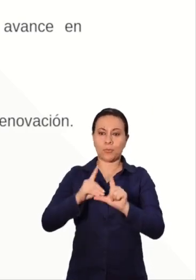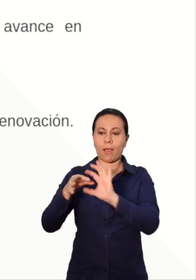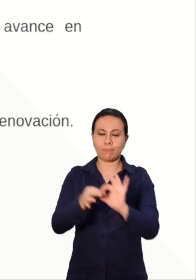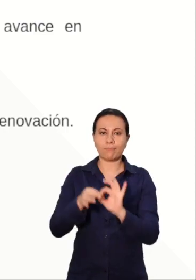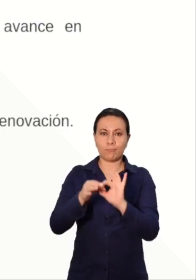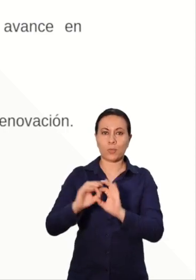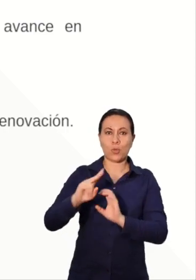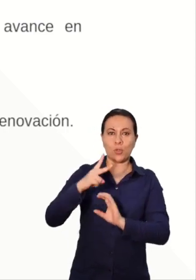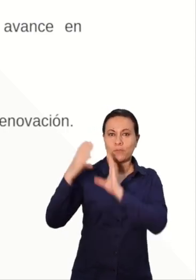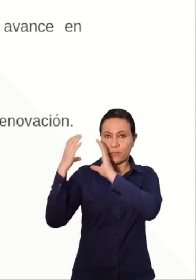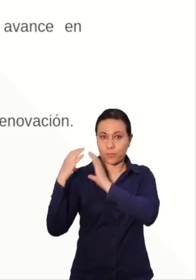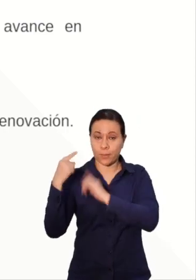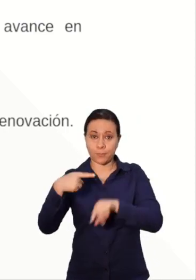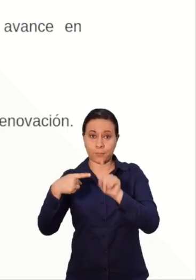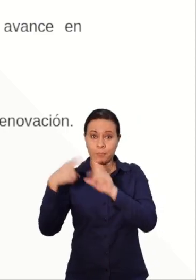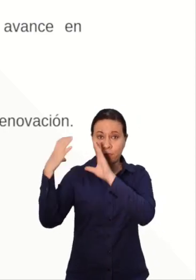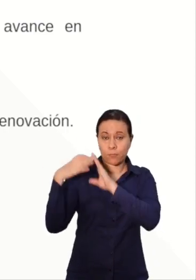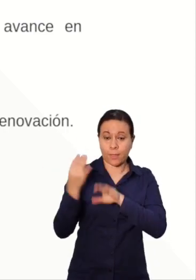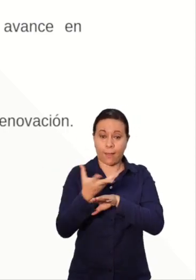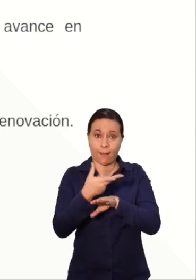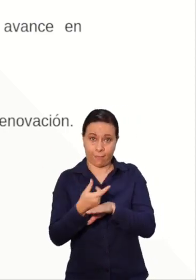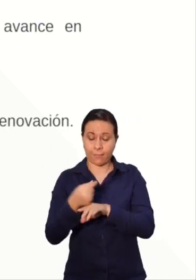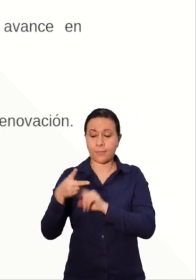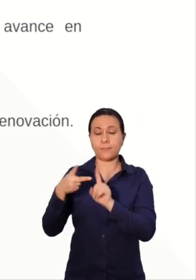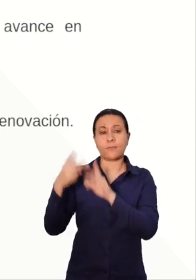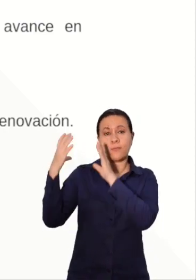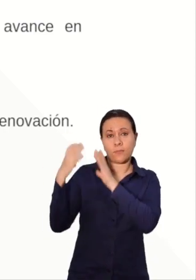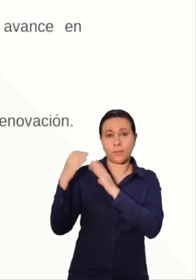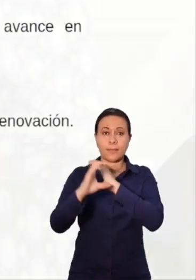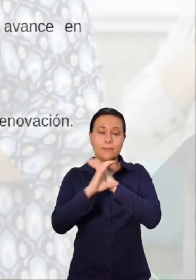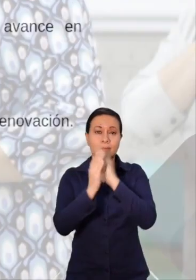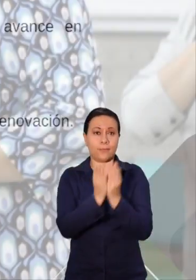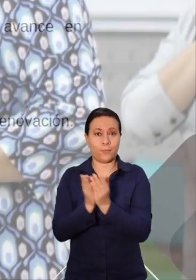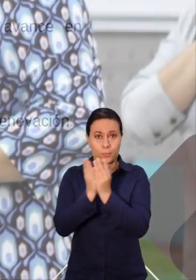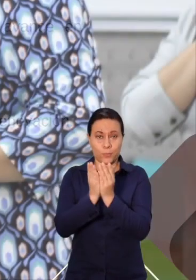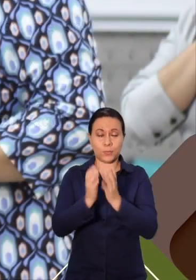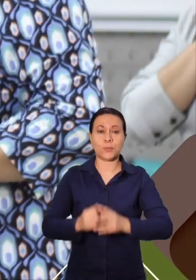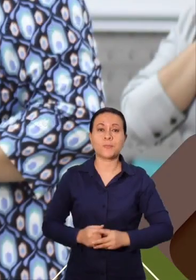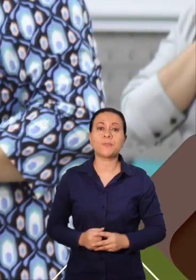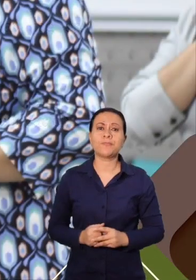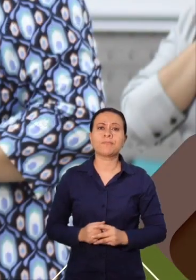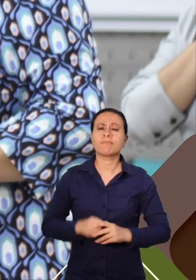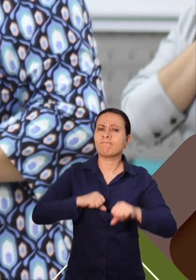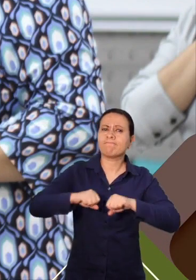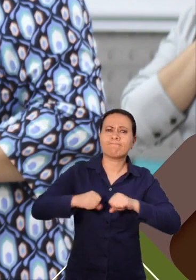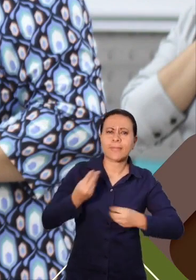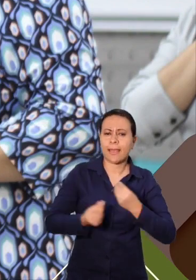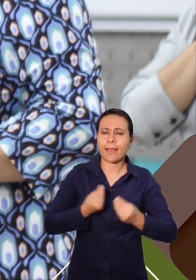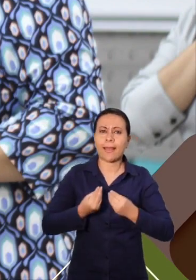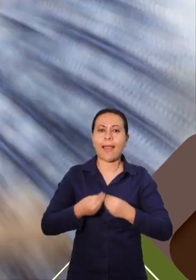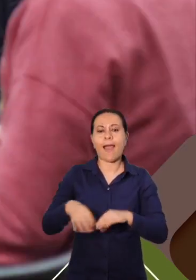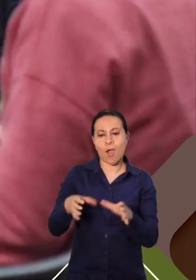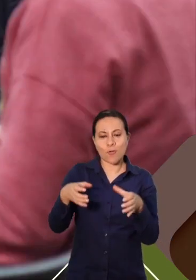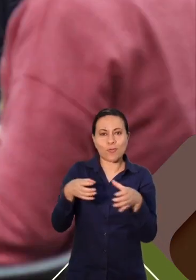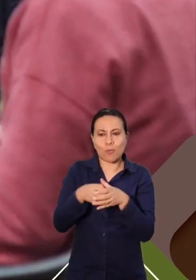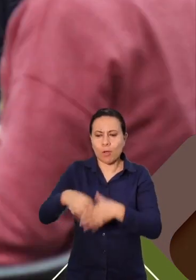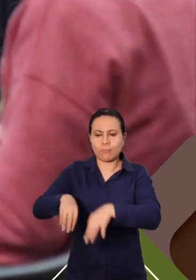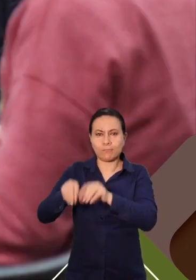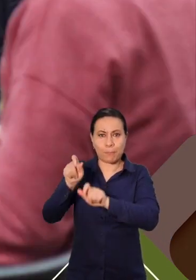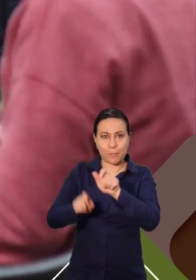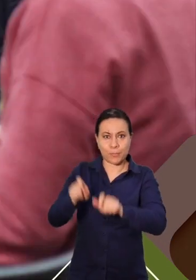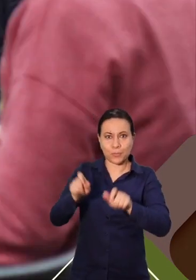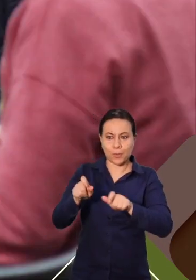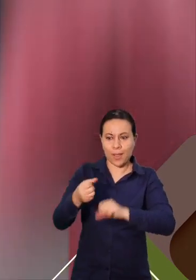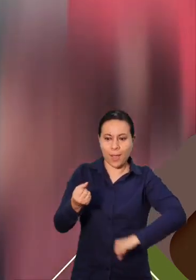dos facultades, Facultad de Bellas Artes y la Facultad de Ciencias de la Educación. Se generó un equipo para acompañar la gestión curricular de